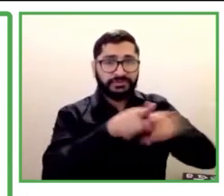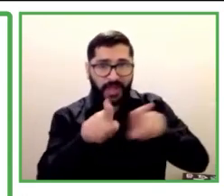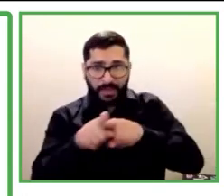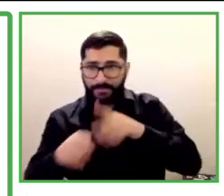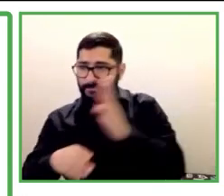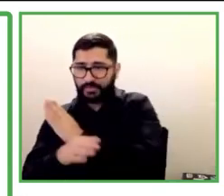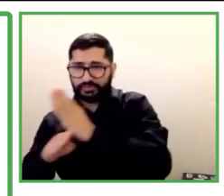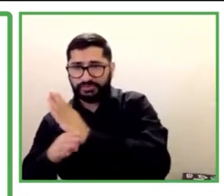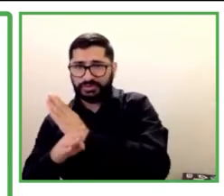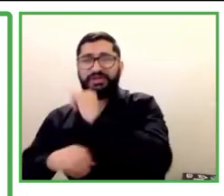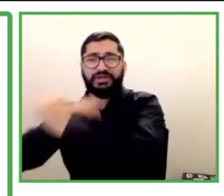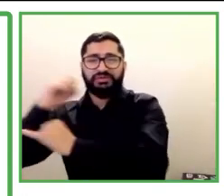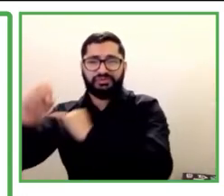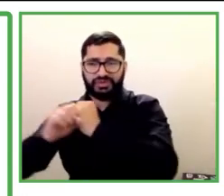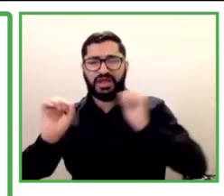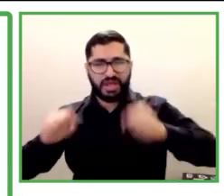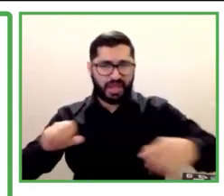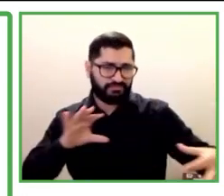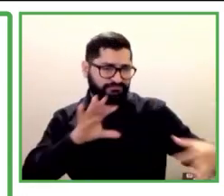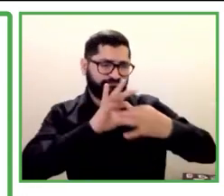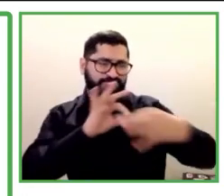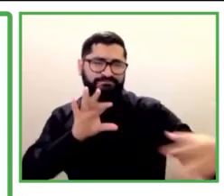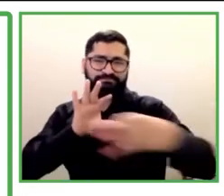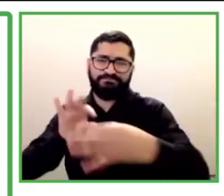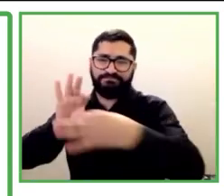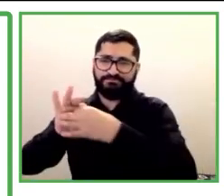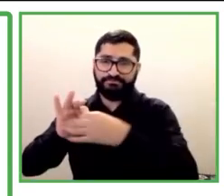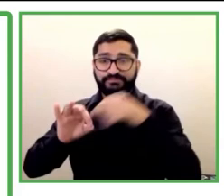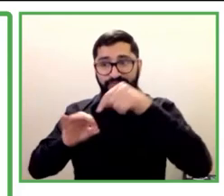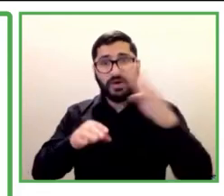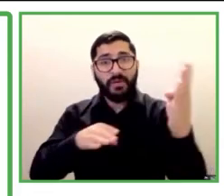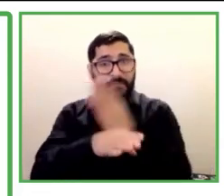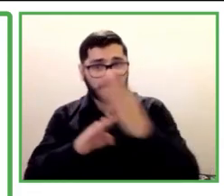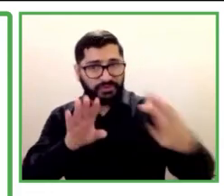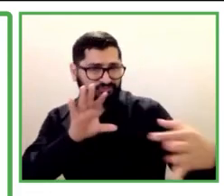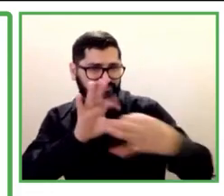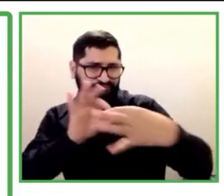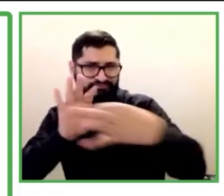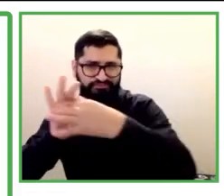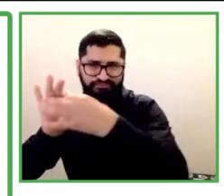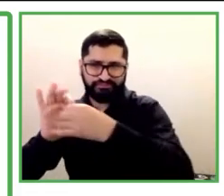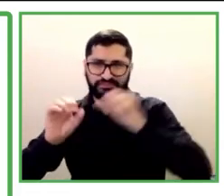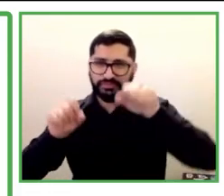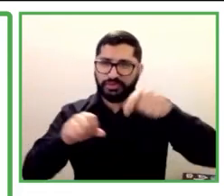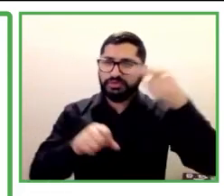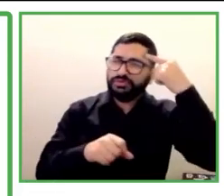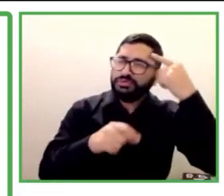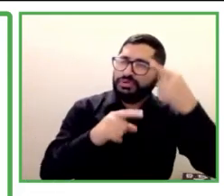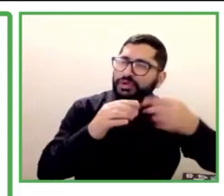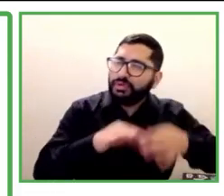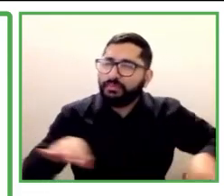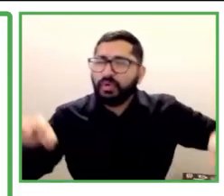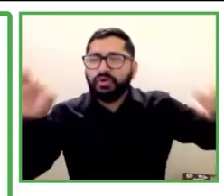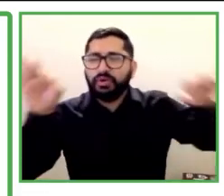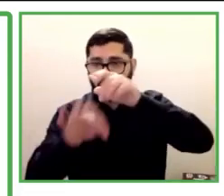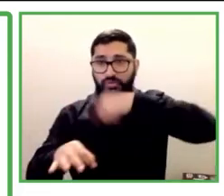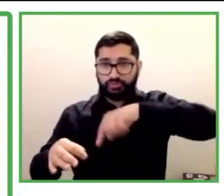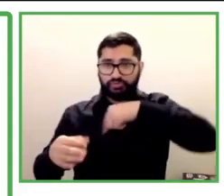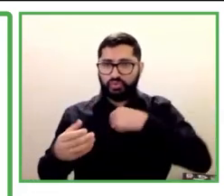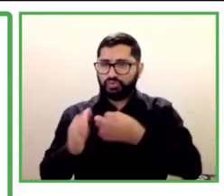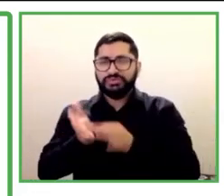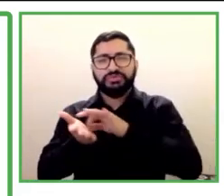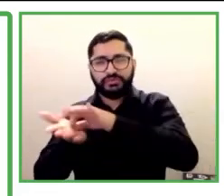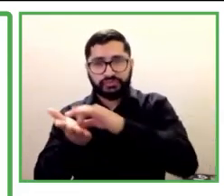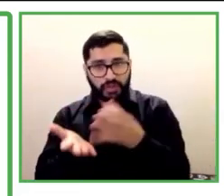multinacional, recuerden que todos nuestros servicios tienen un valor agregado y que